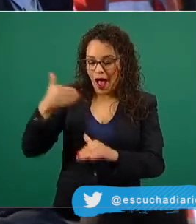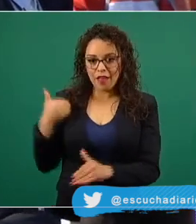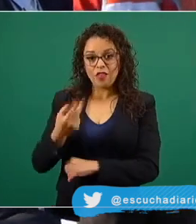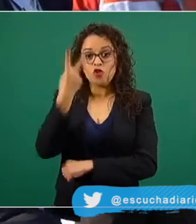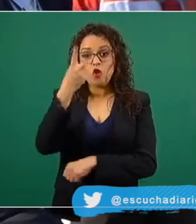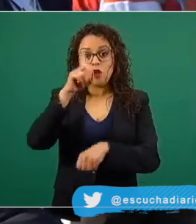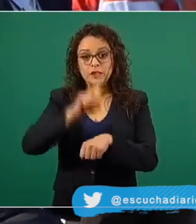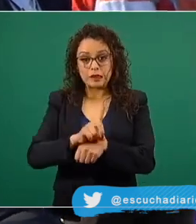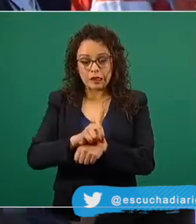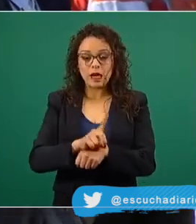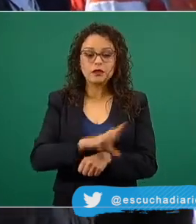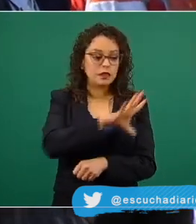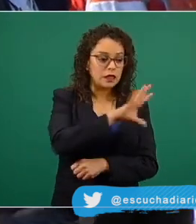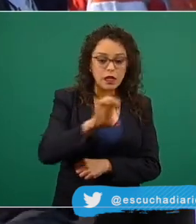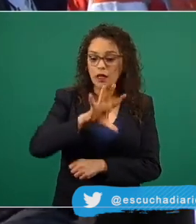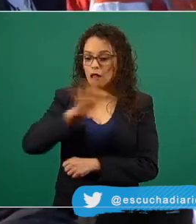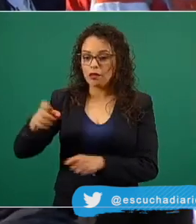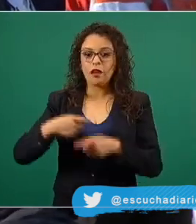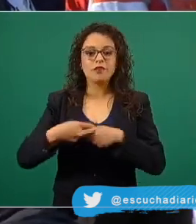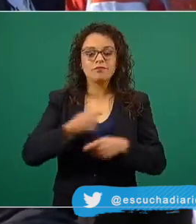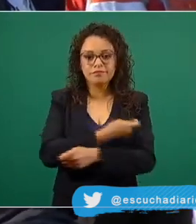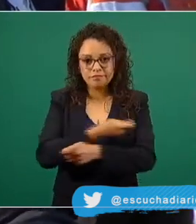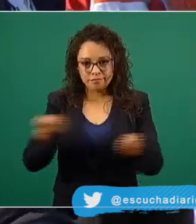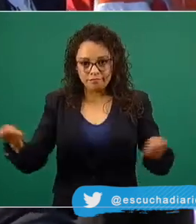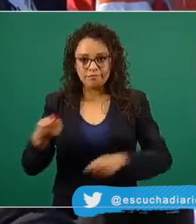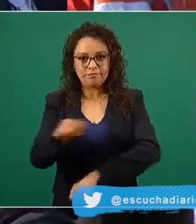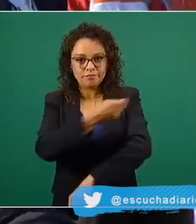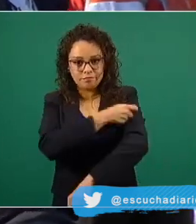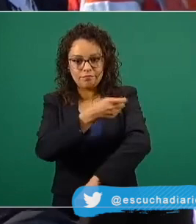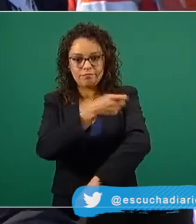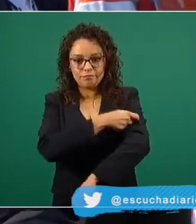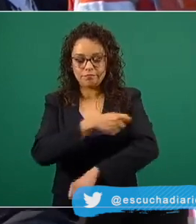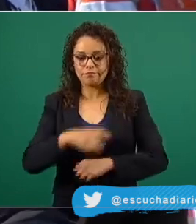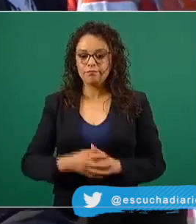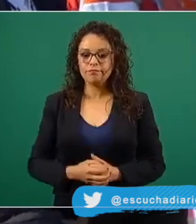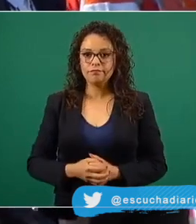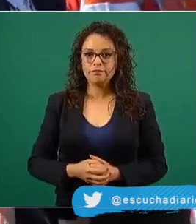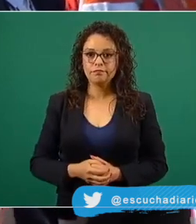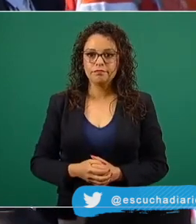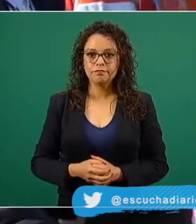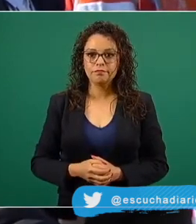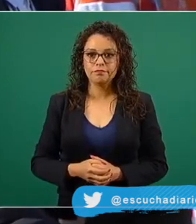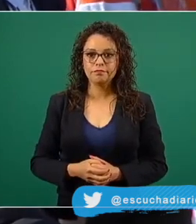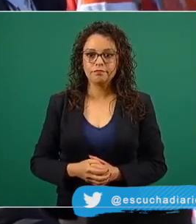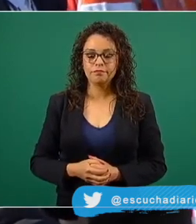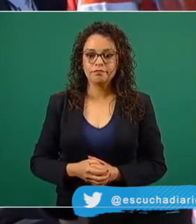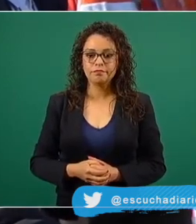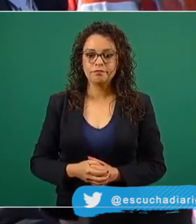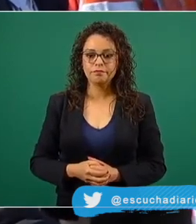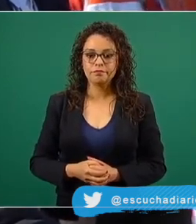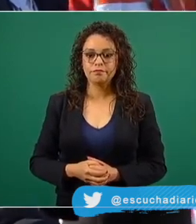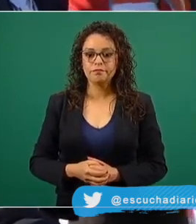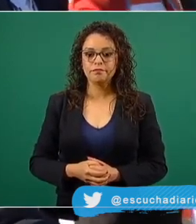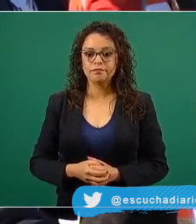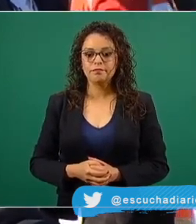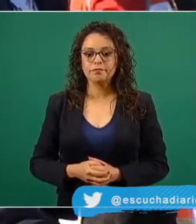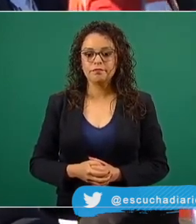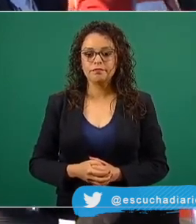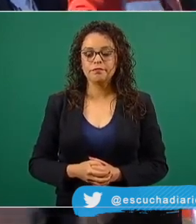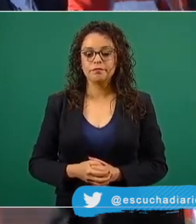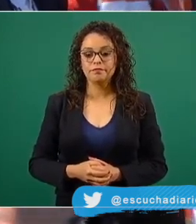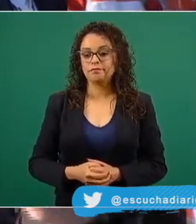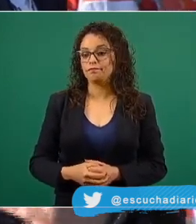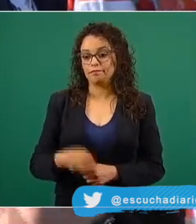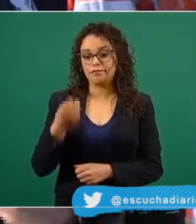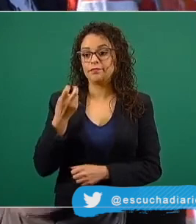fueron las mil vacunas, 900 y tantas vacunas que le correspondían a la vacuna. Creo que es parte